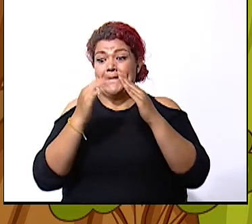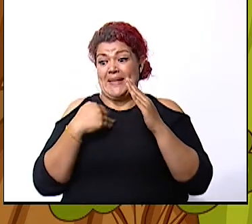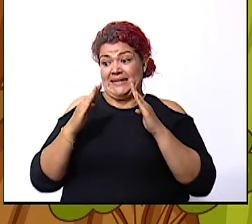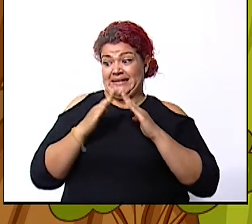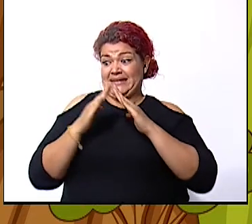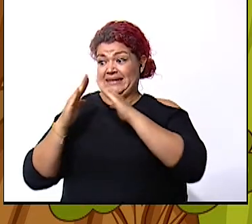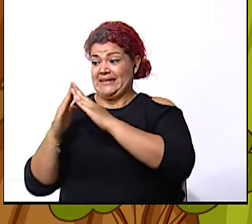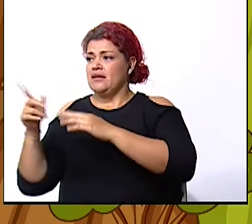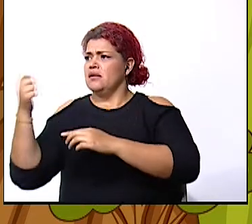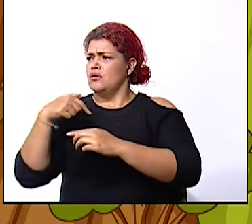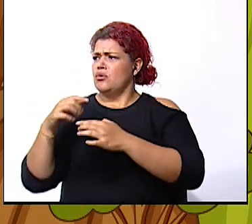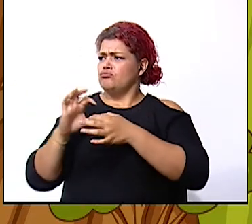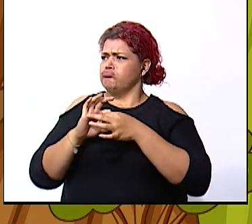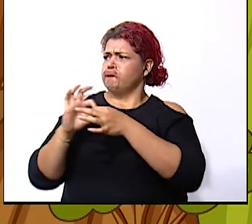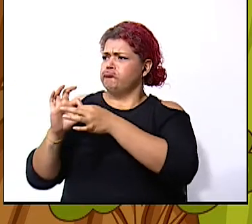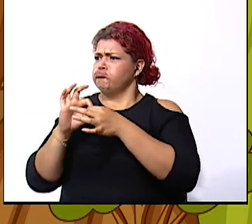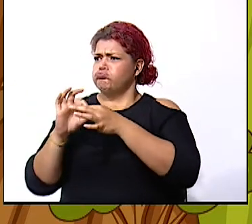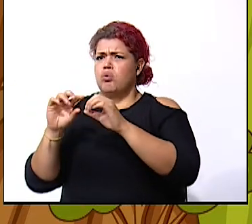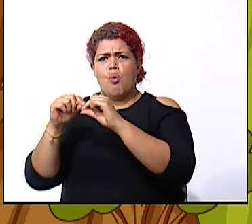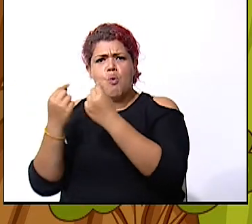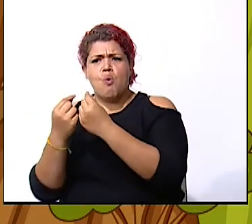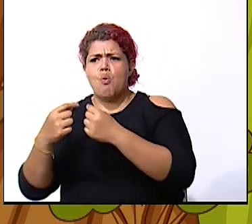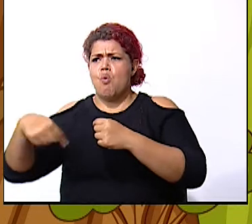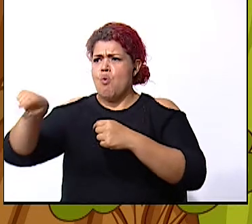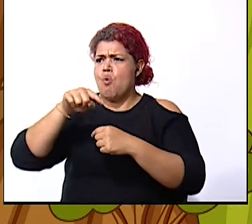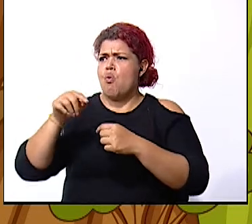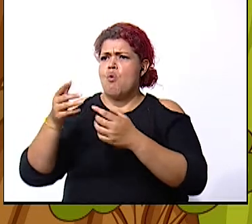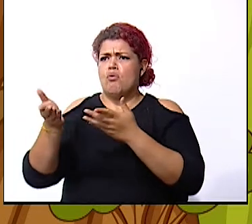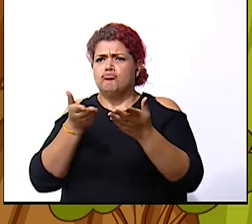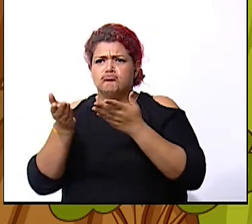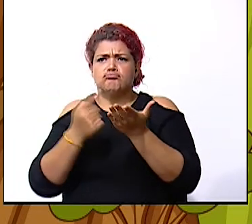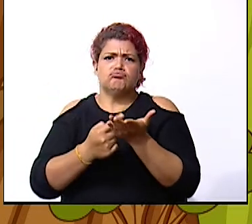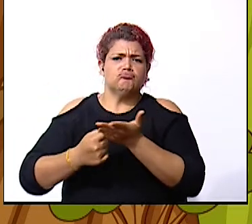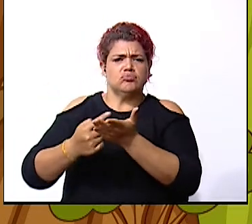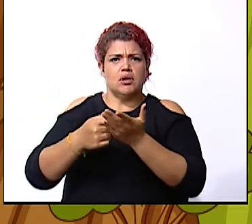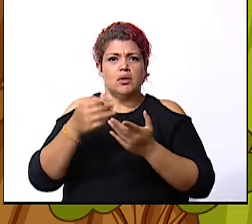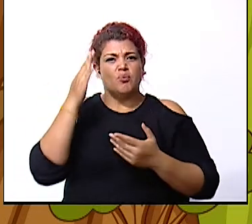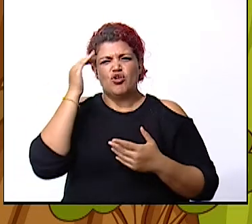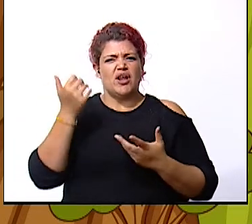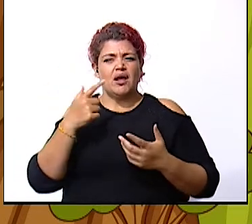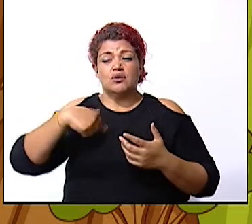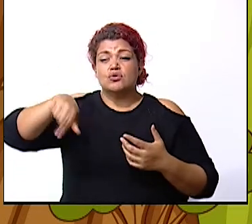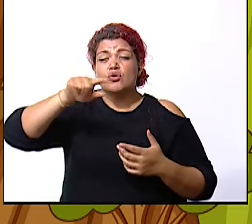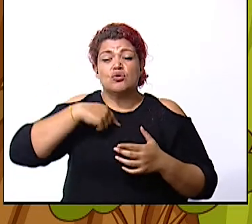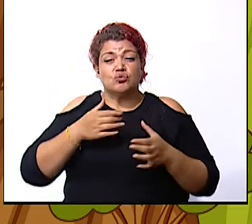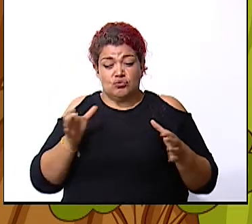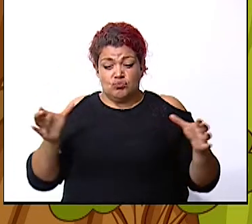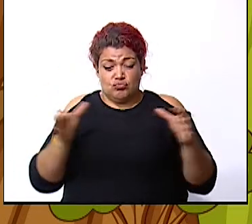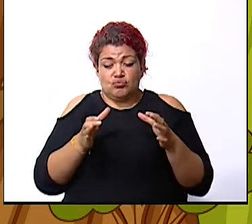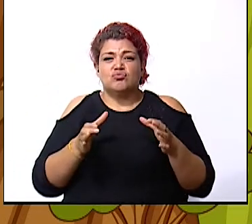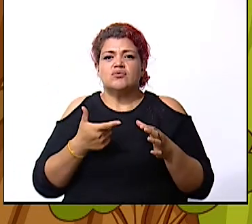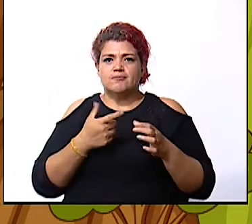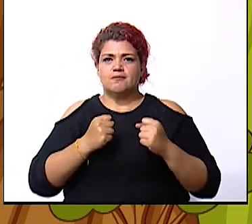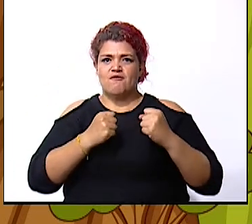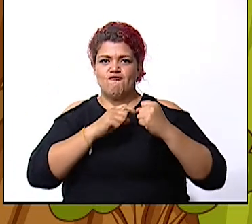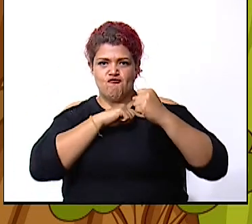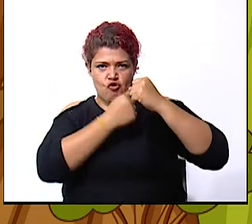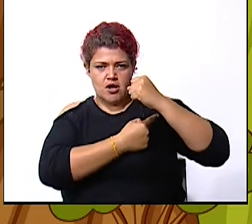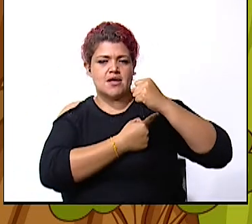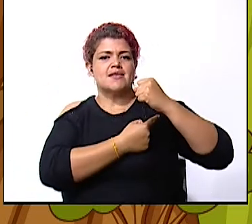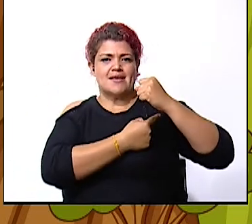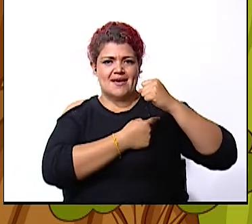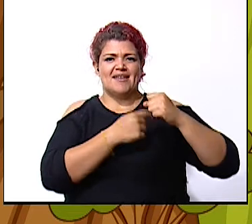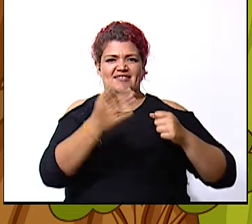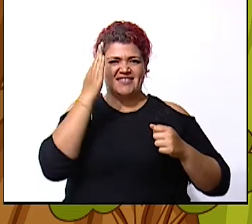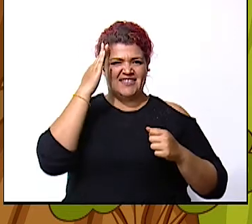sumamente importante porque porque si todos unidos recordemos unidos hacemos la fuerza y de